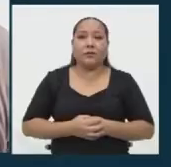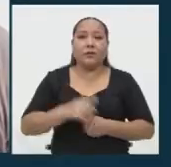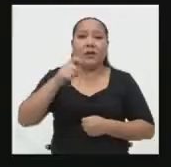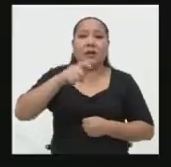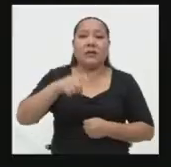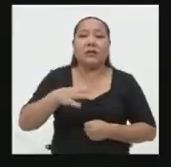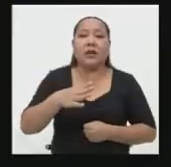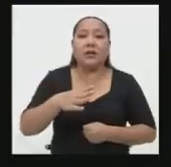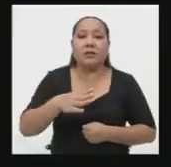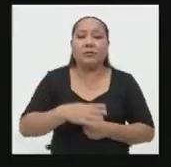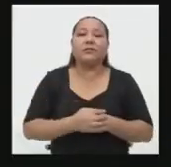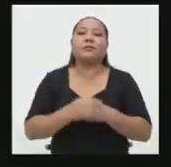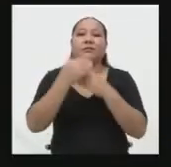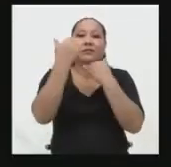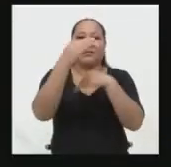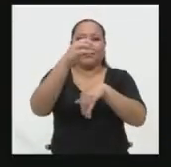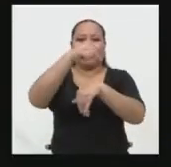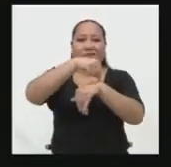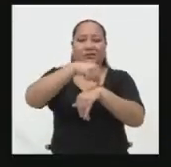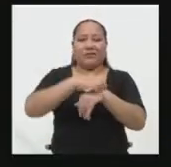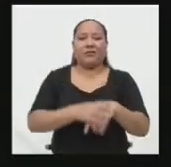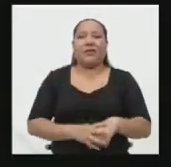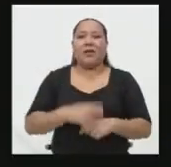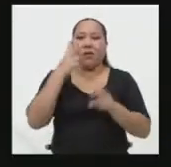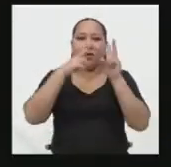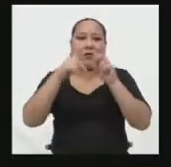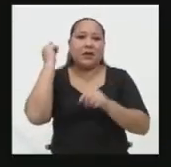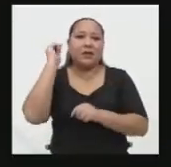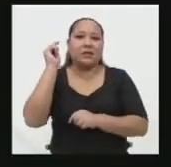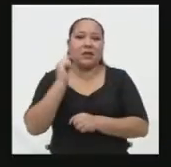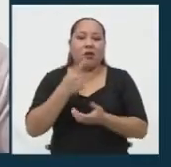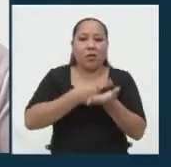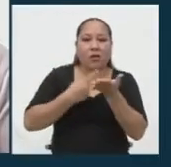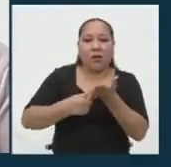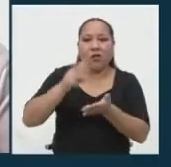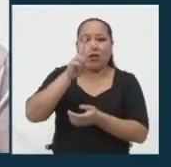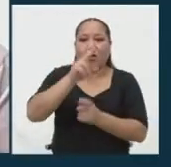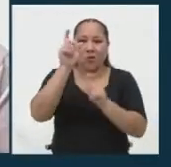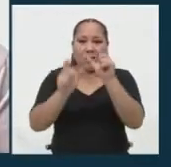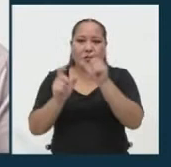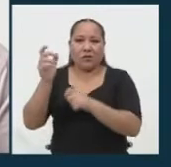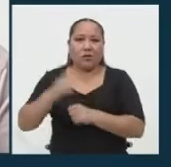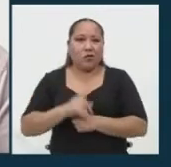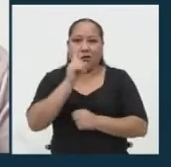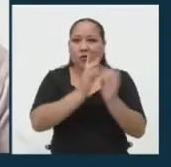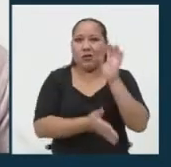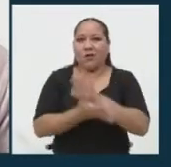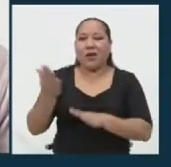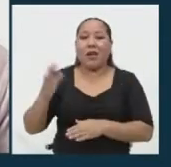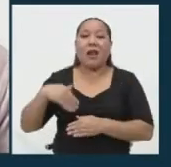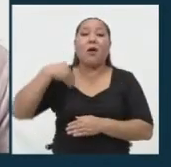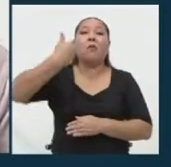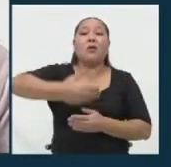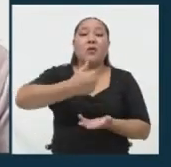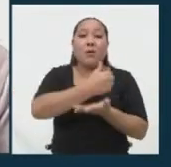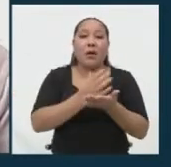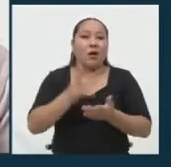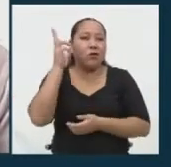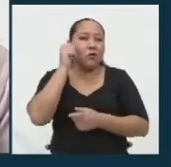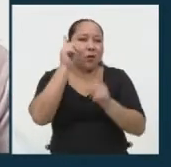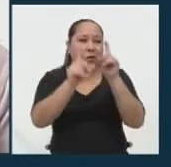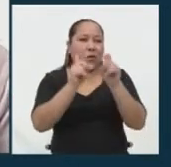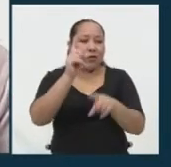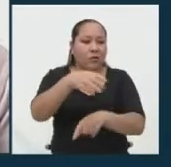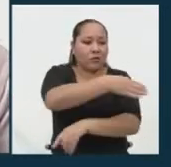Y necesitamos... Se ha cumplido el tiempo y hemos sido testigos del debate entre estas dos candidatas. No se vayan porque en el siguiente bloque escucharemos las